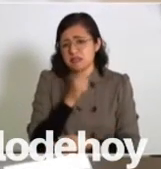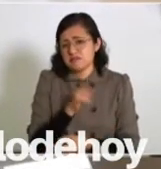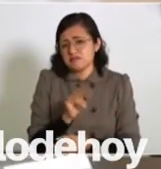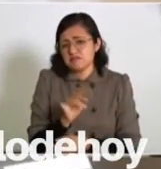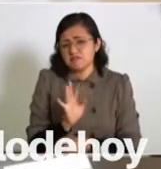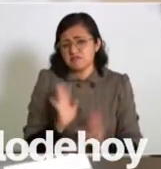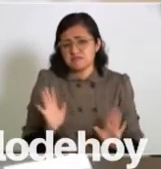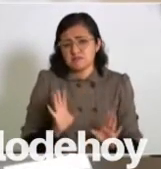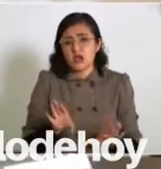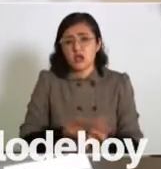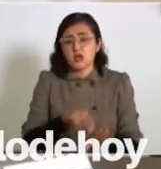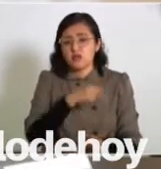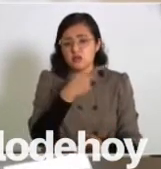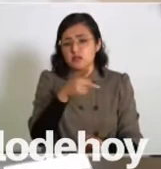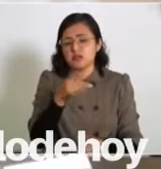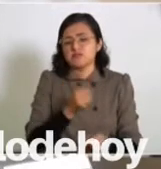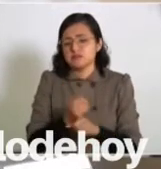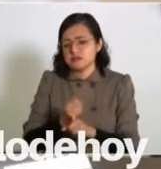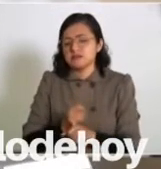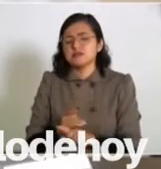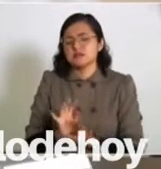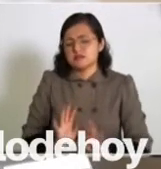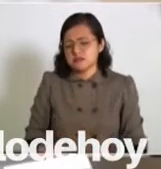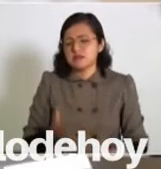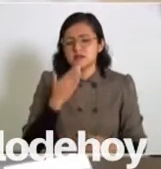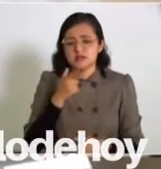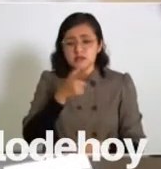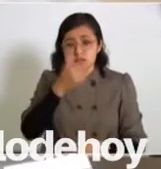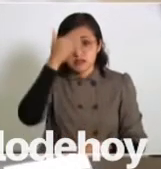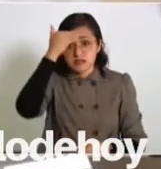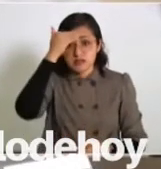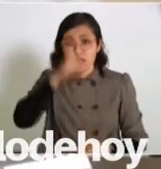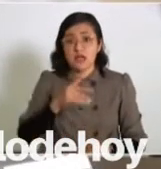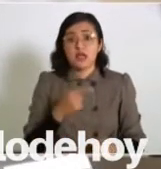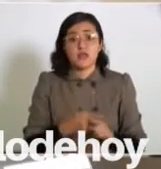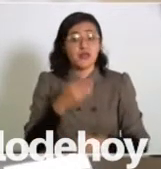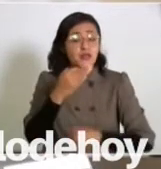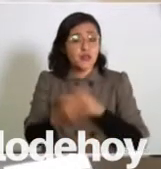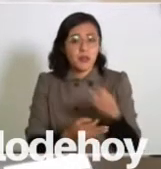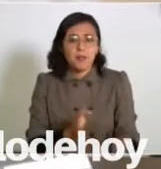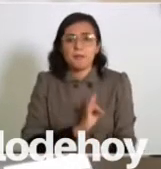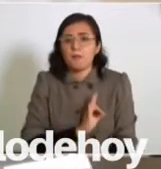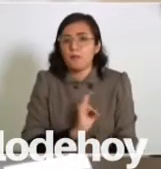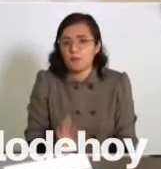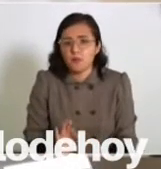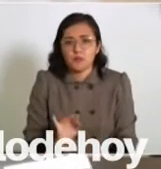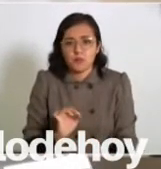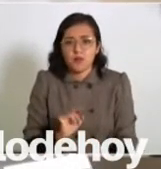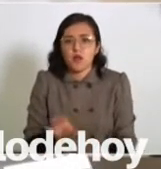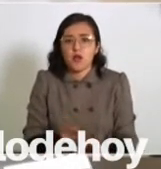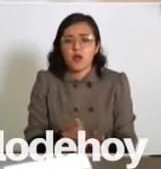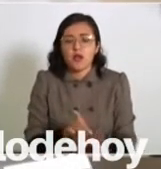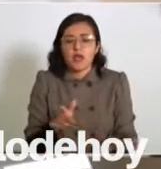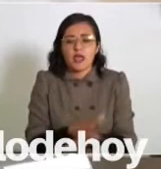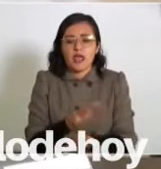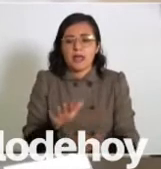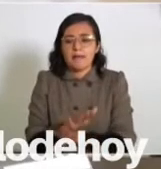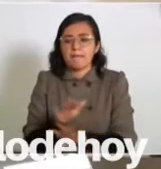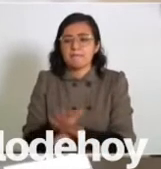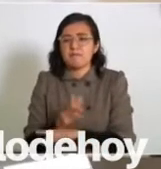Ustedes, como labor de investigación, tienen que saber que todo puede ser objeto de manipulación.